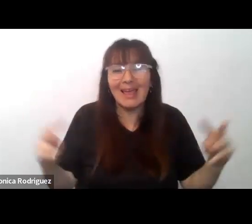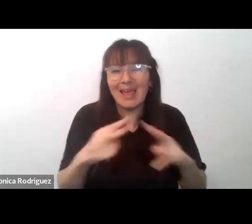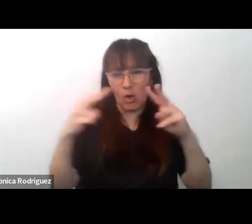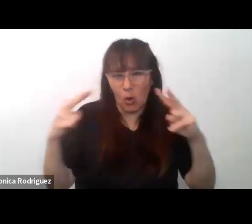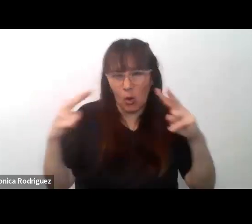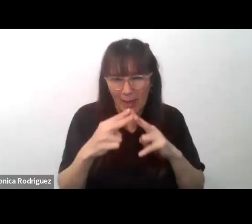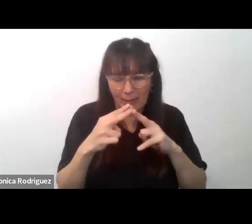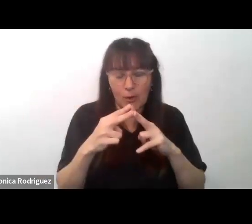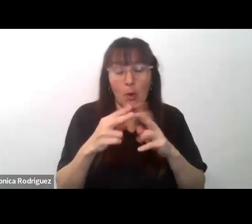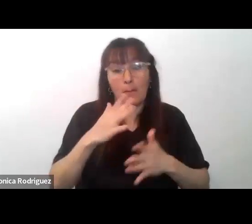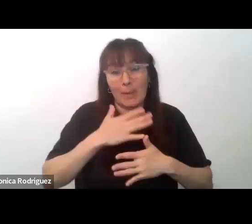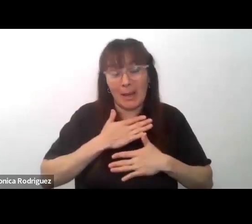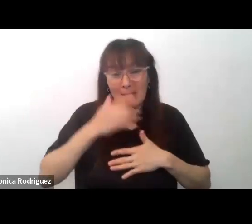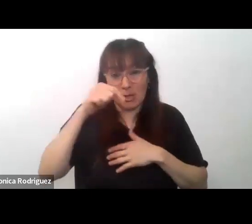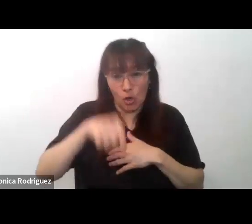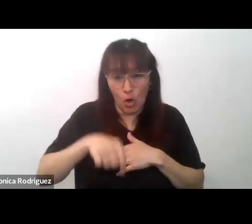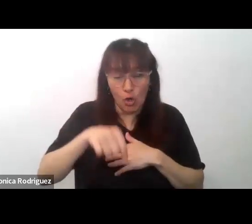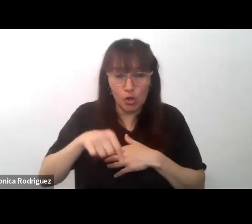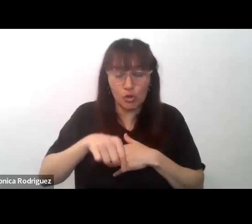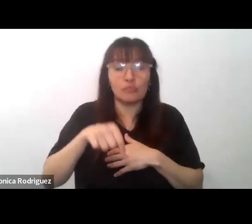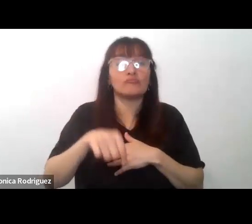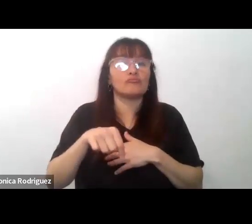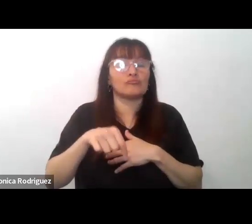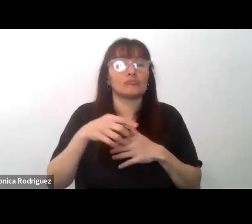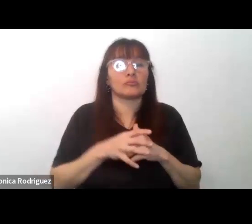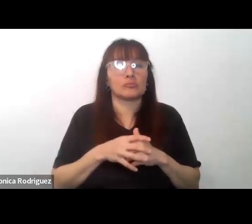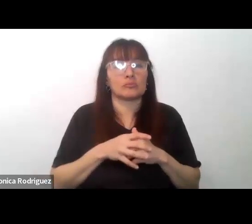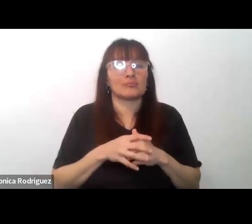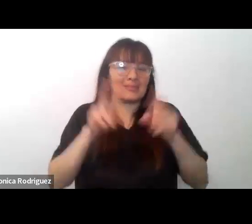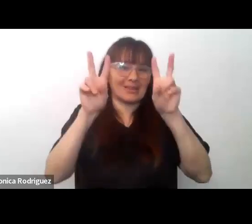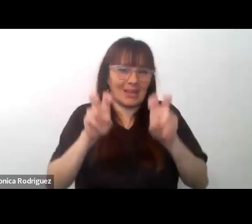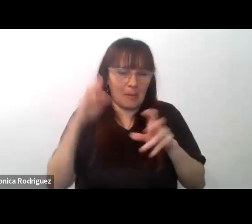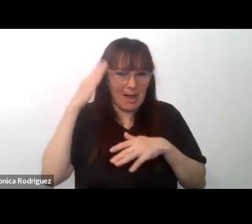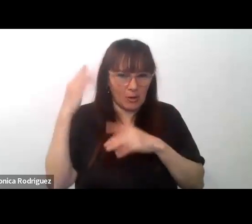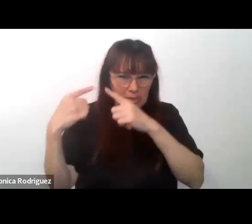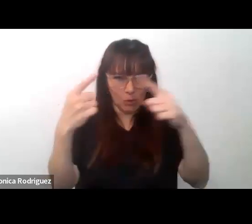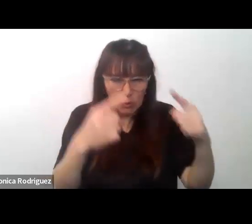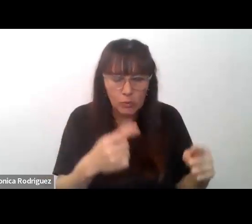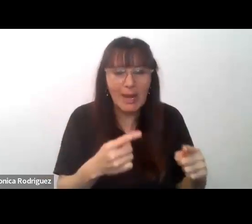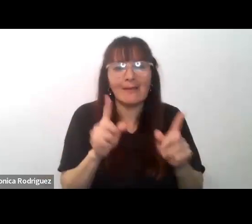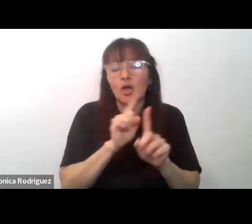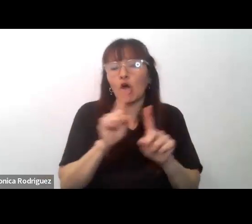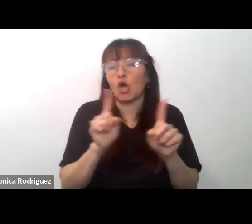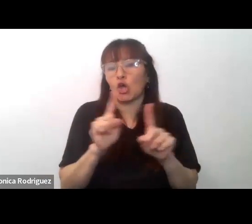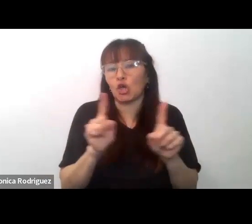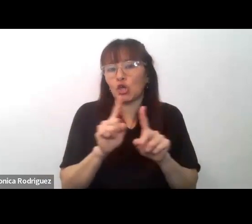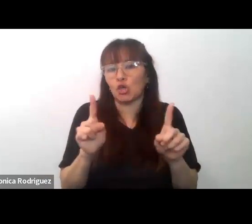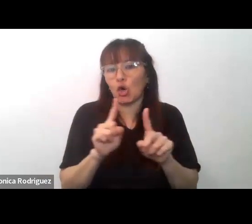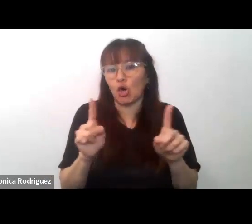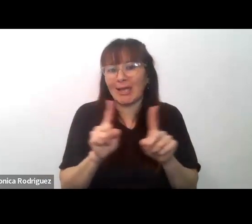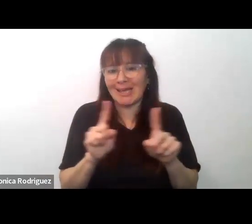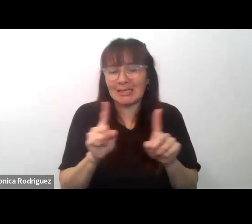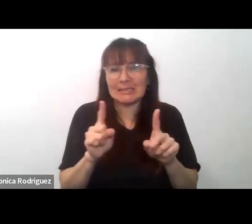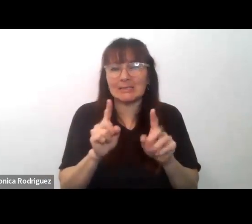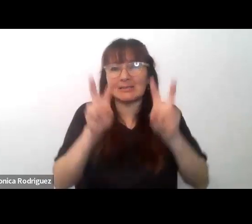para mí hoy el objeto de lo intercultural no es tanto